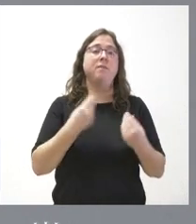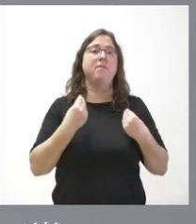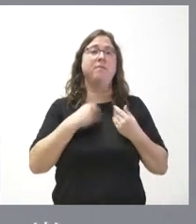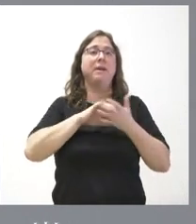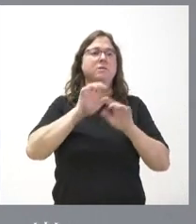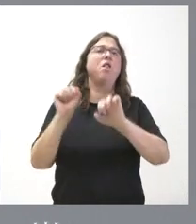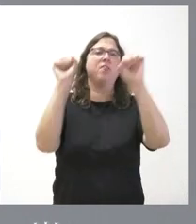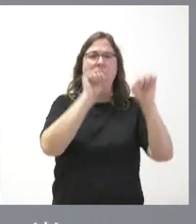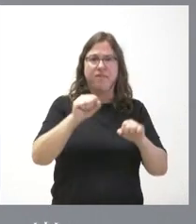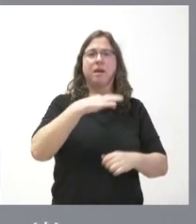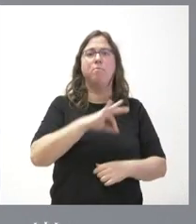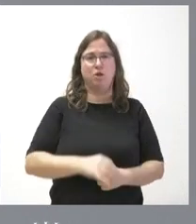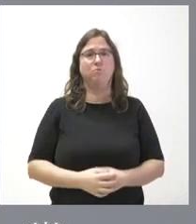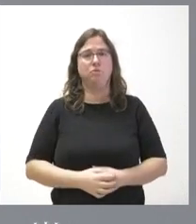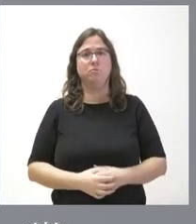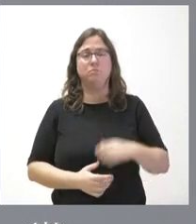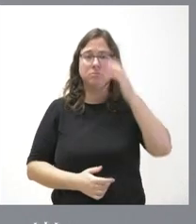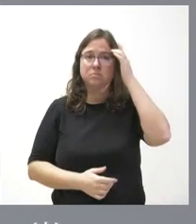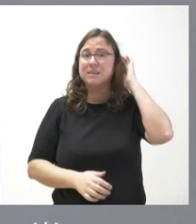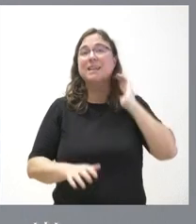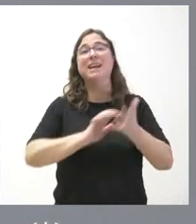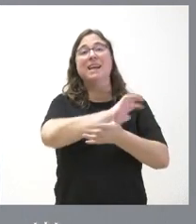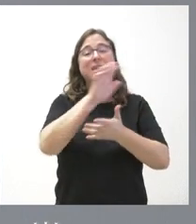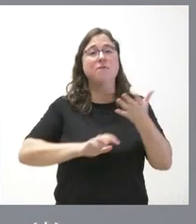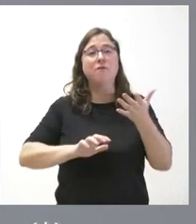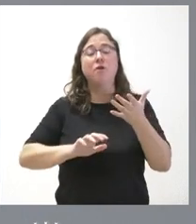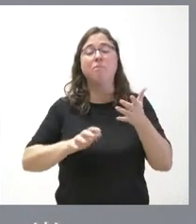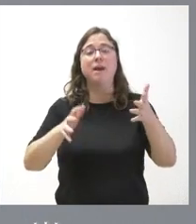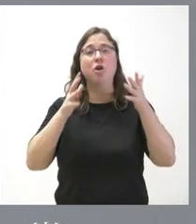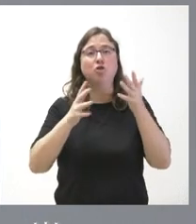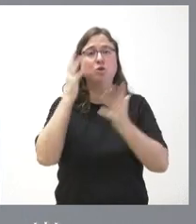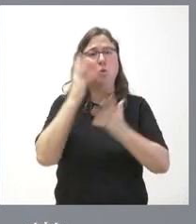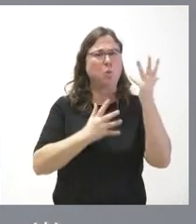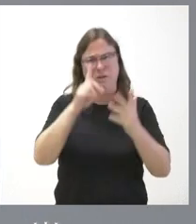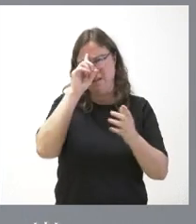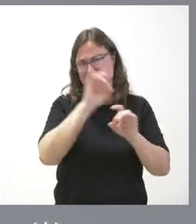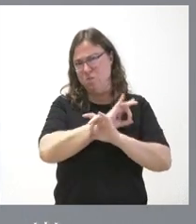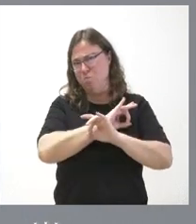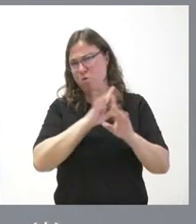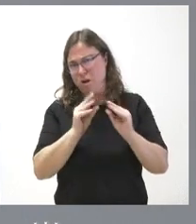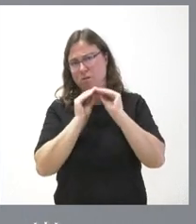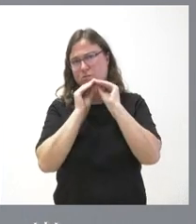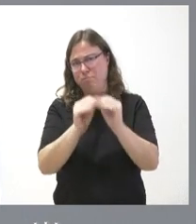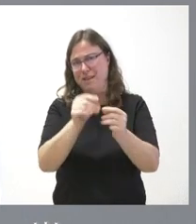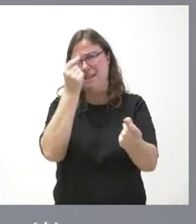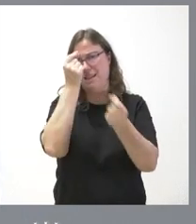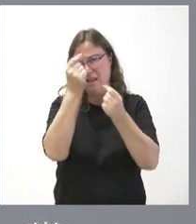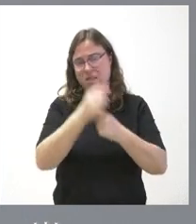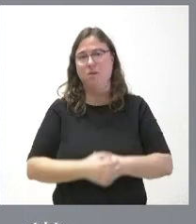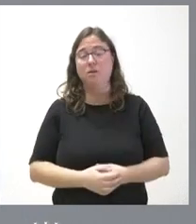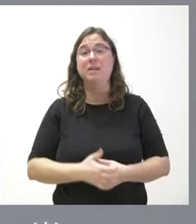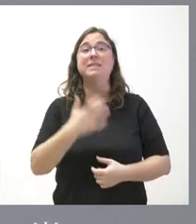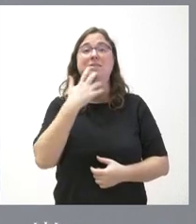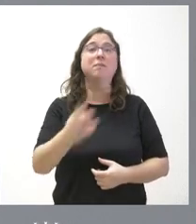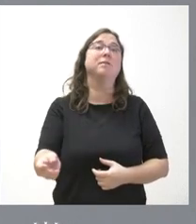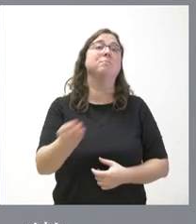proceso el informe del Consejo de Cuentas que hoy conocemos es un informe muy claro muy contundente muy elaborado muy detallado y sería una